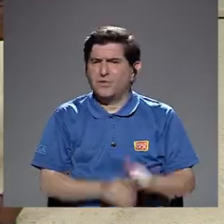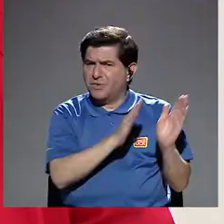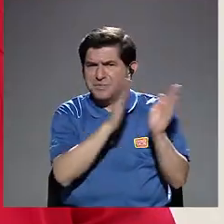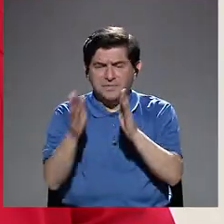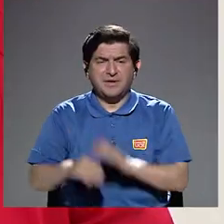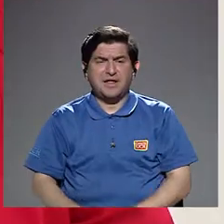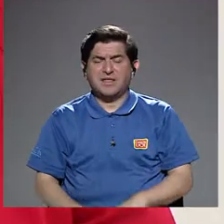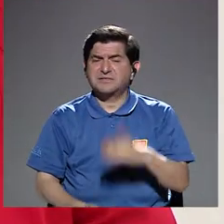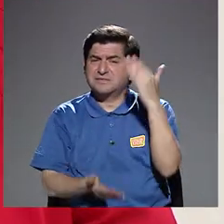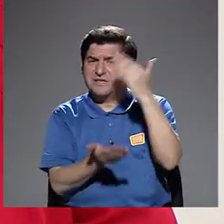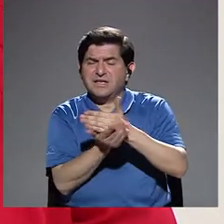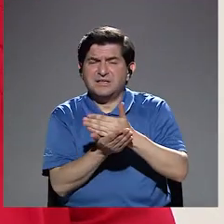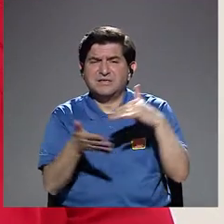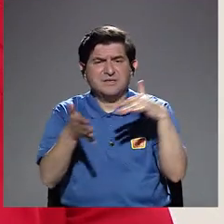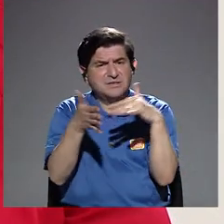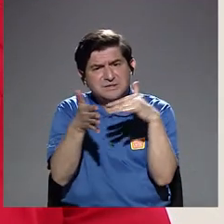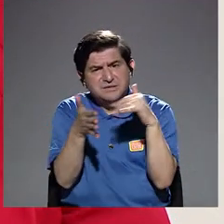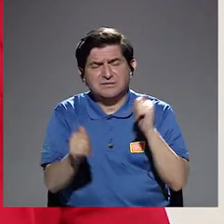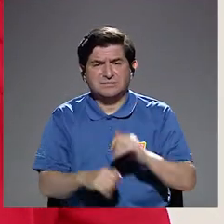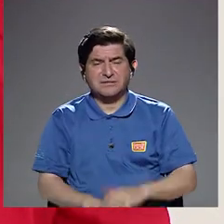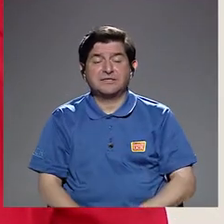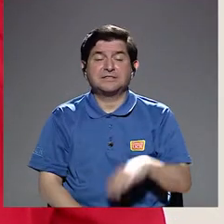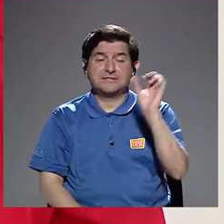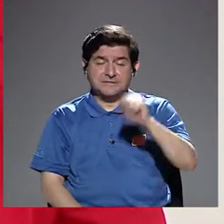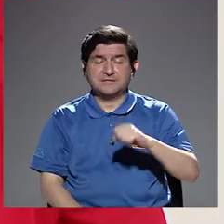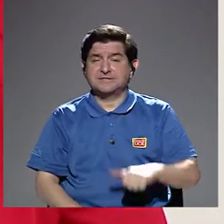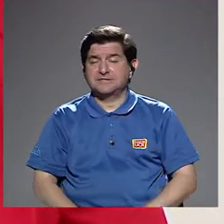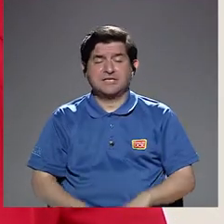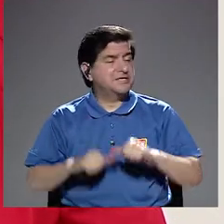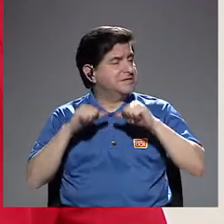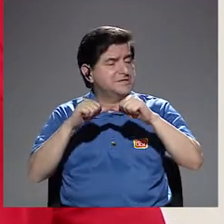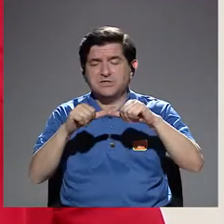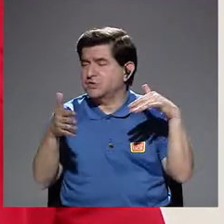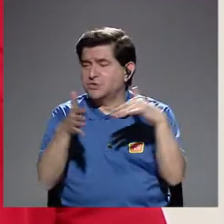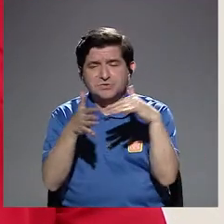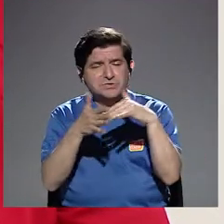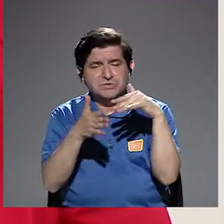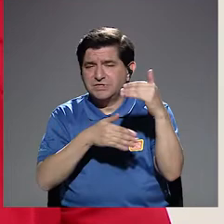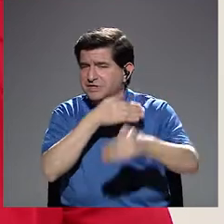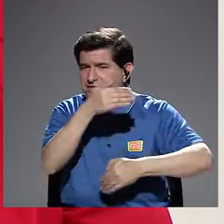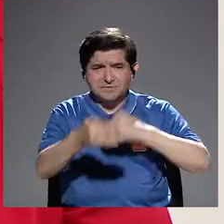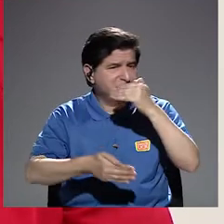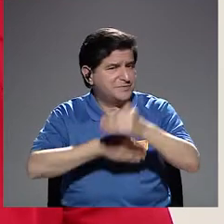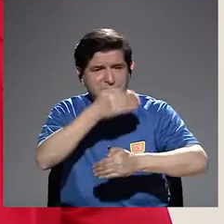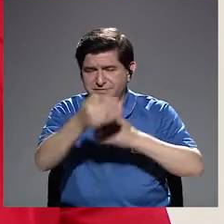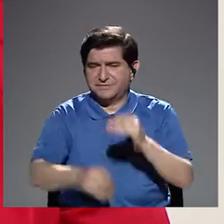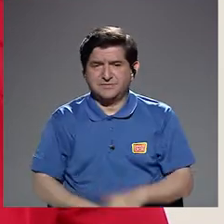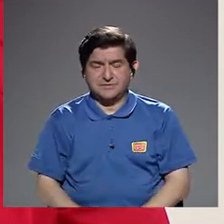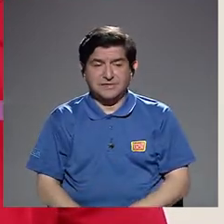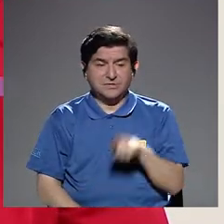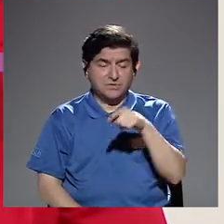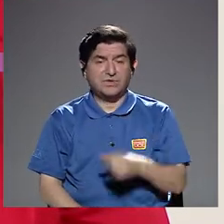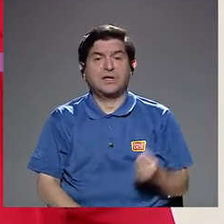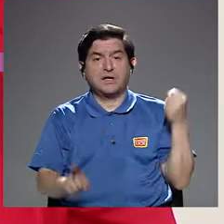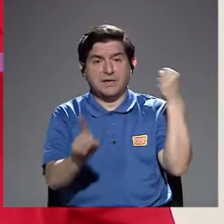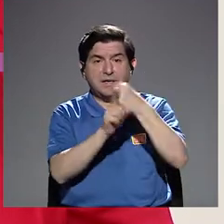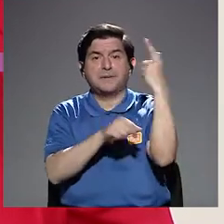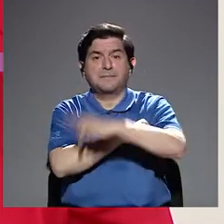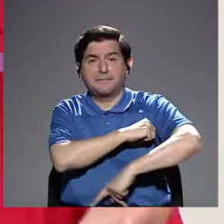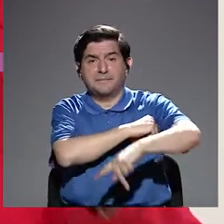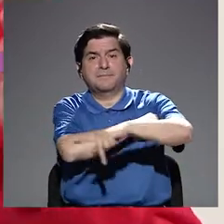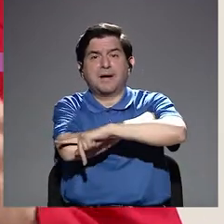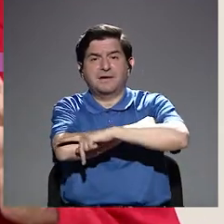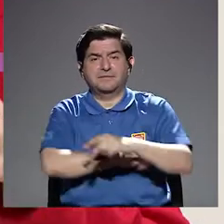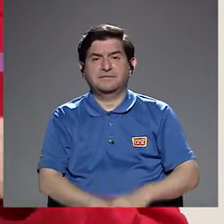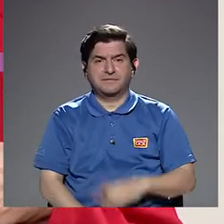estudiar. Exactamente. Dejan de estudiar, dejan un proceso que va a impactar al país.